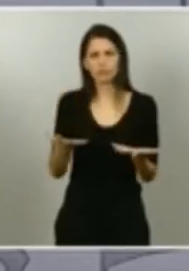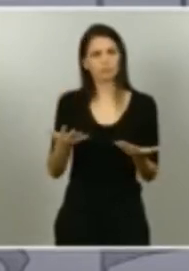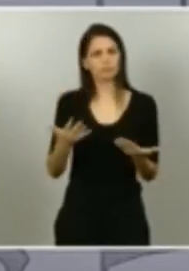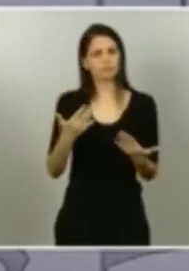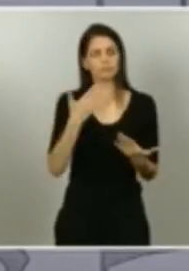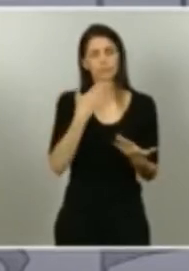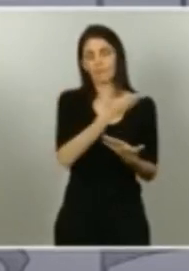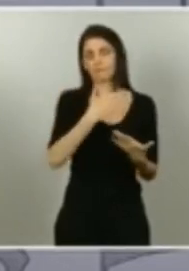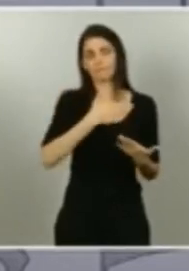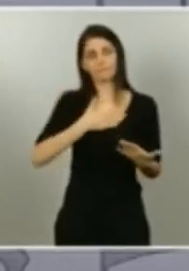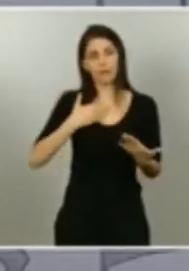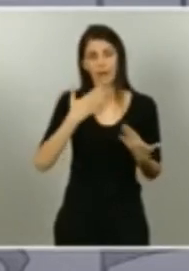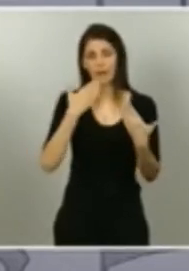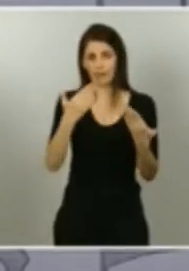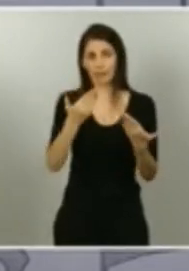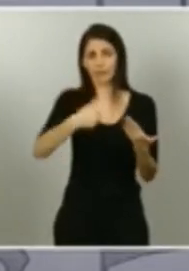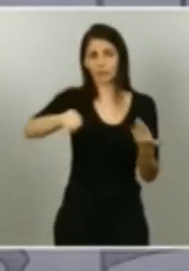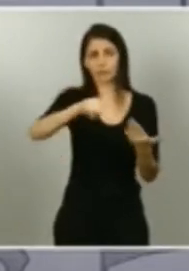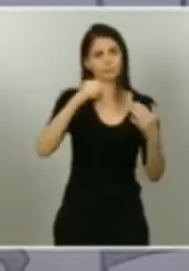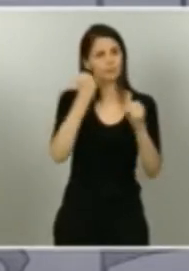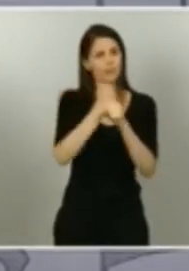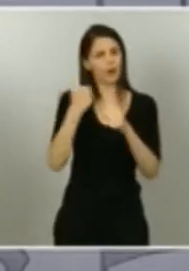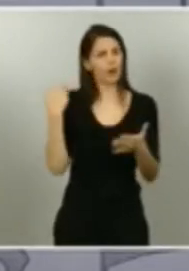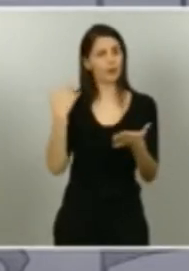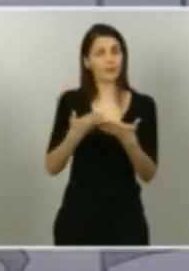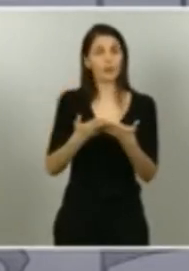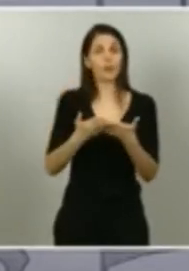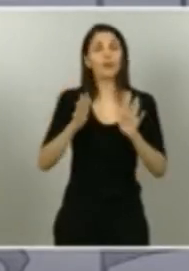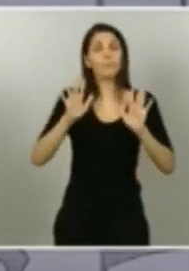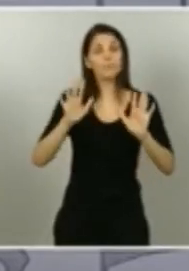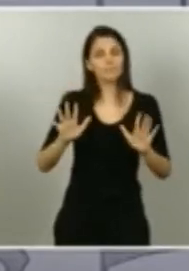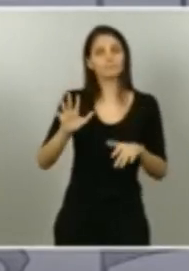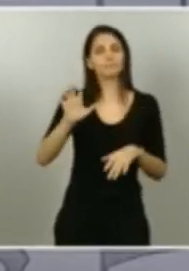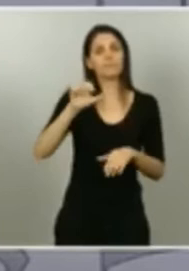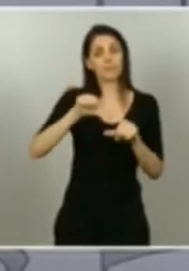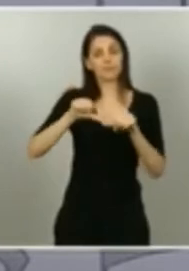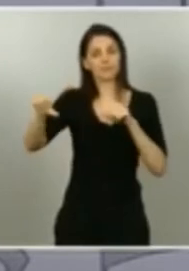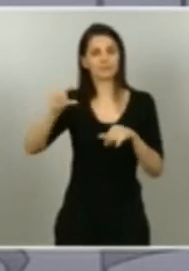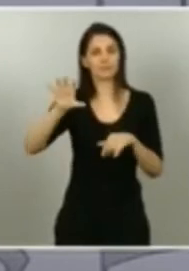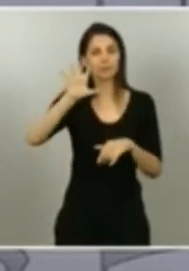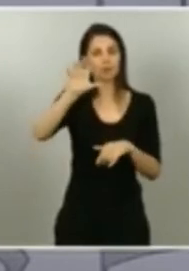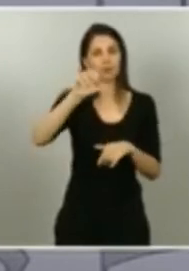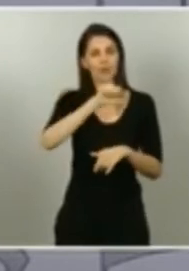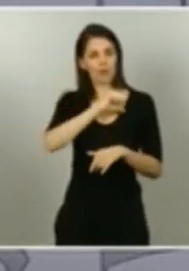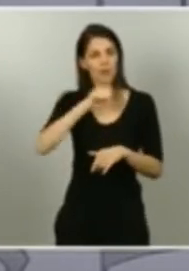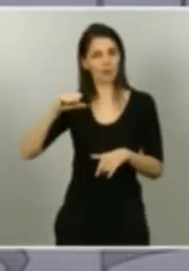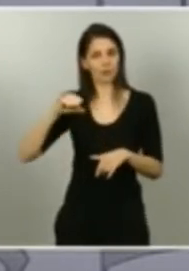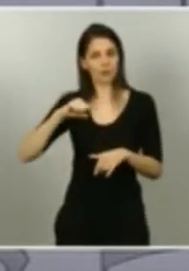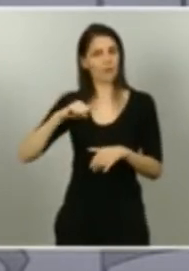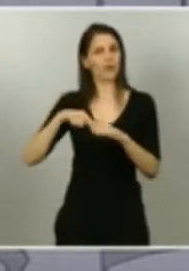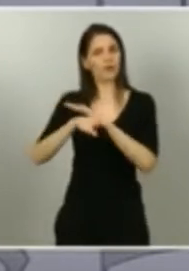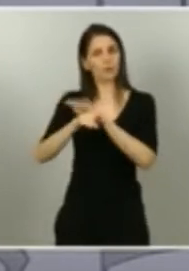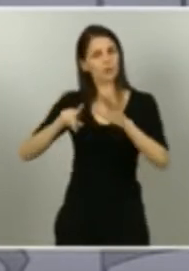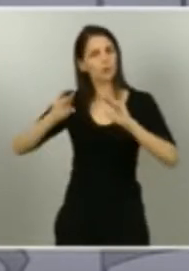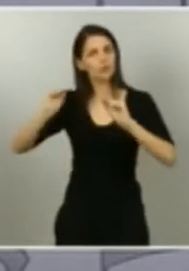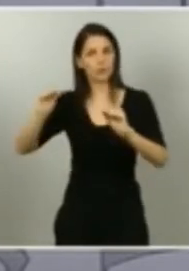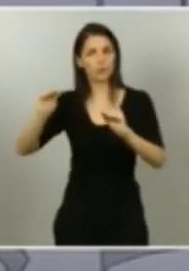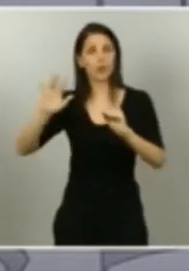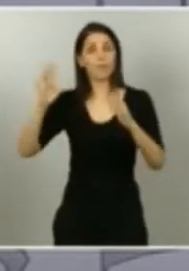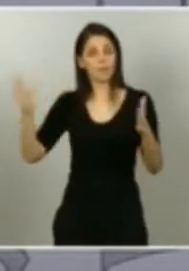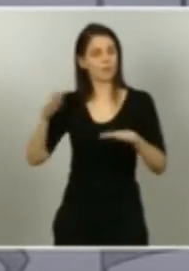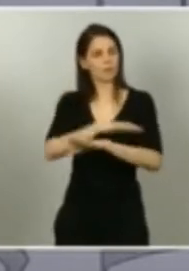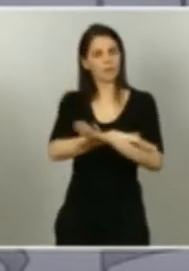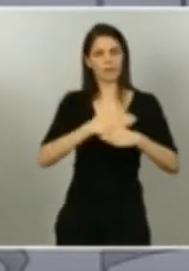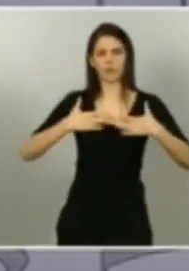ahora van a ser las comunidades autónomas quienes podrán contar con el respaldo del Gobierno de España, con el respaldo, en este caso, del Ministerio de Sanidad, que mantendrá